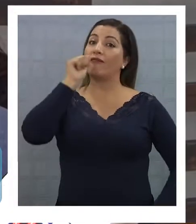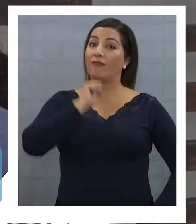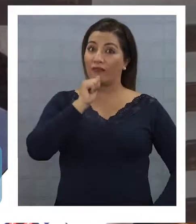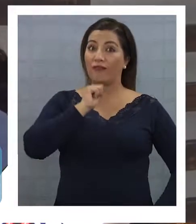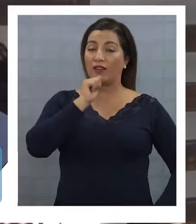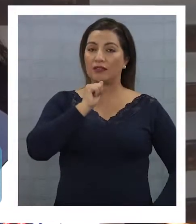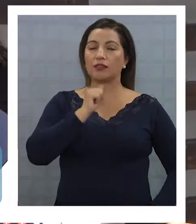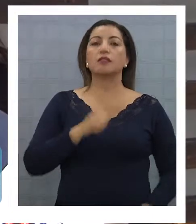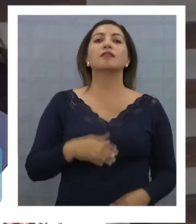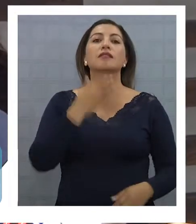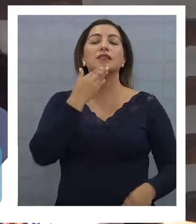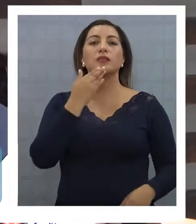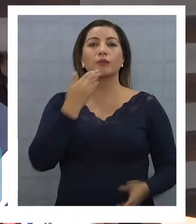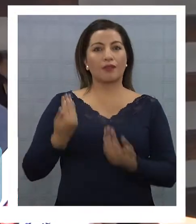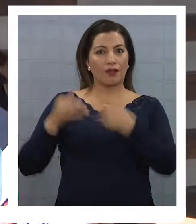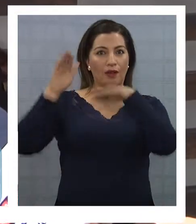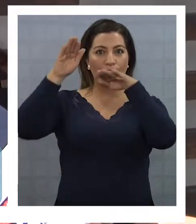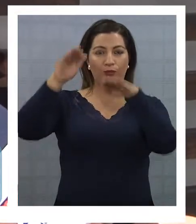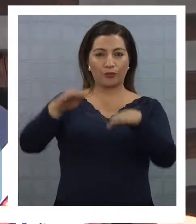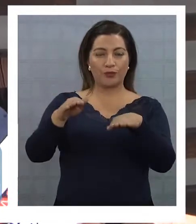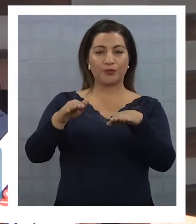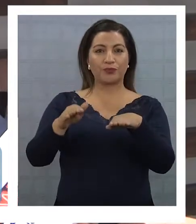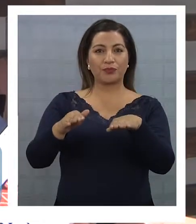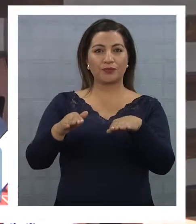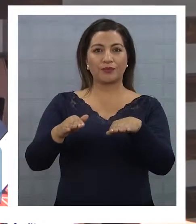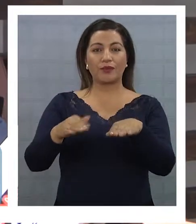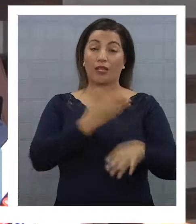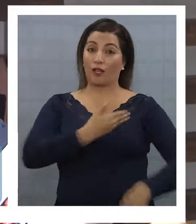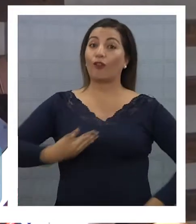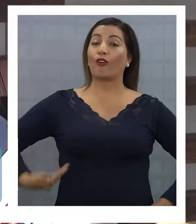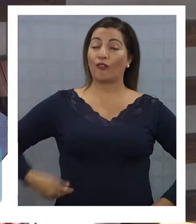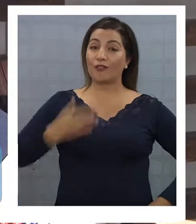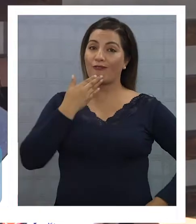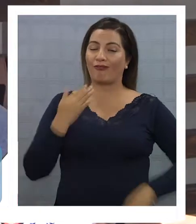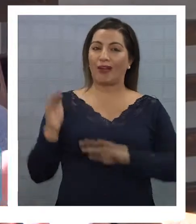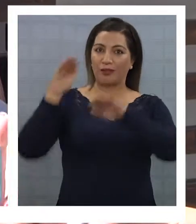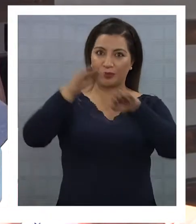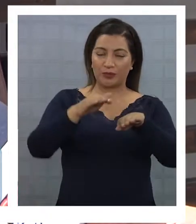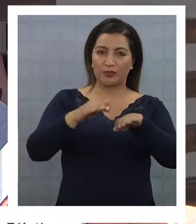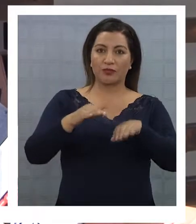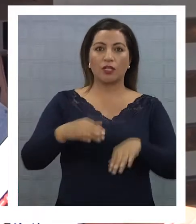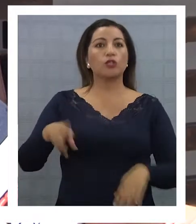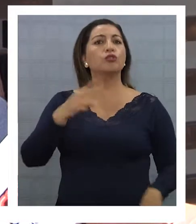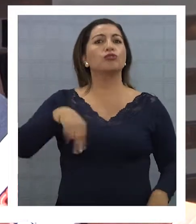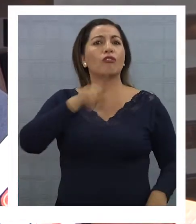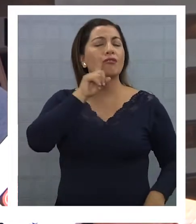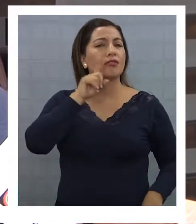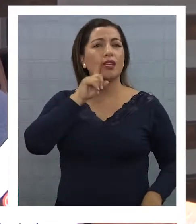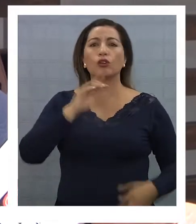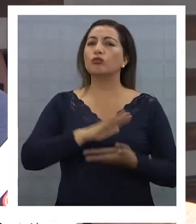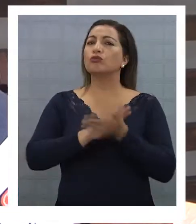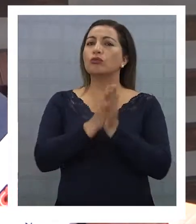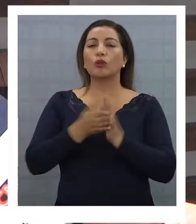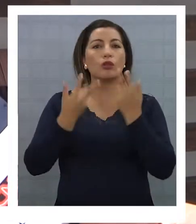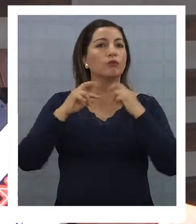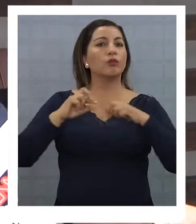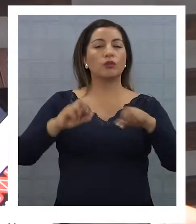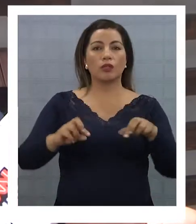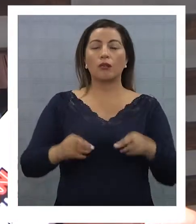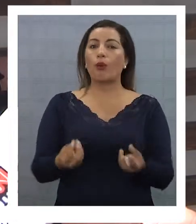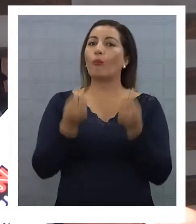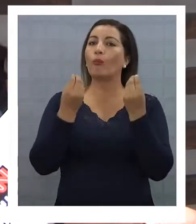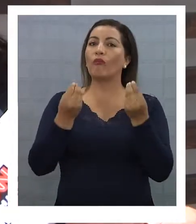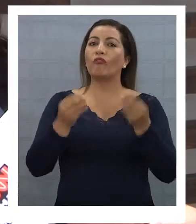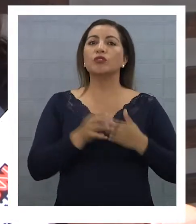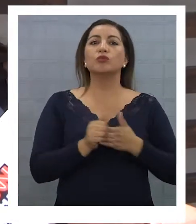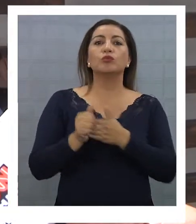tanto también aporte por, digamos, del gobierno también, pero tenemos todas las posibilidades para hacer un buen turismo